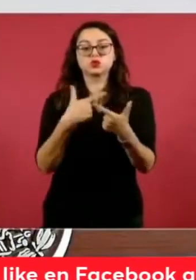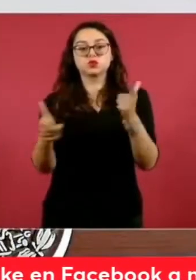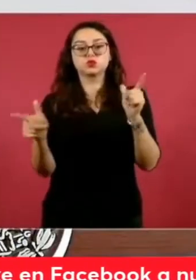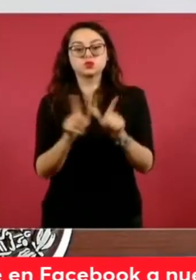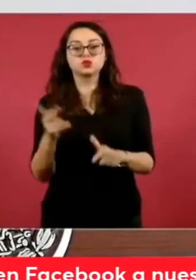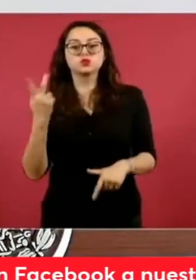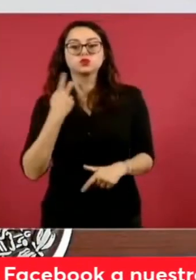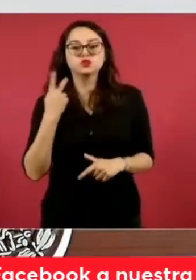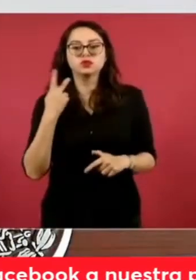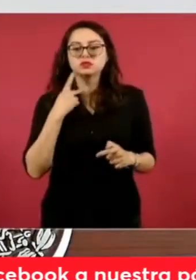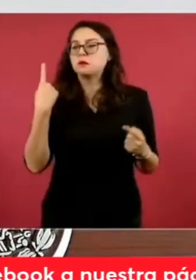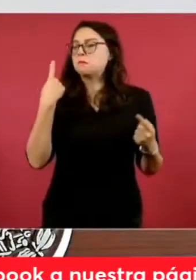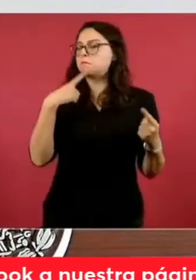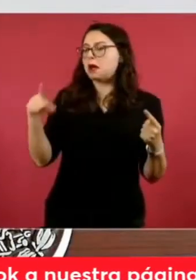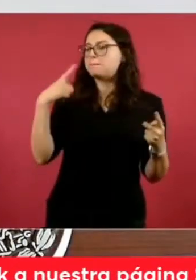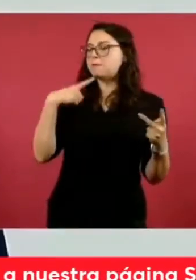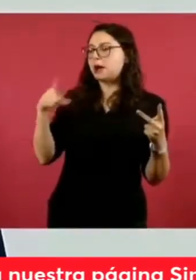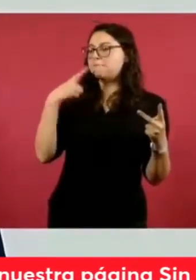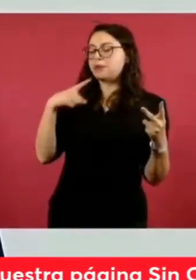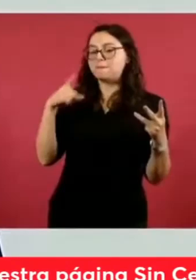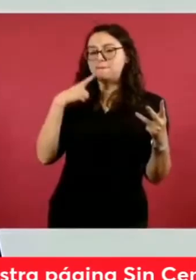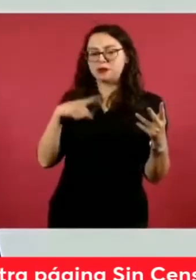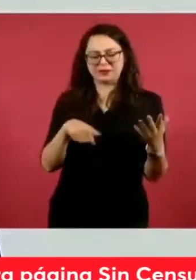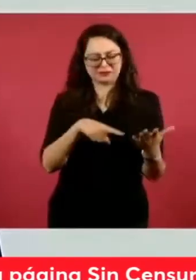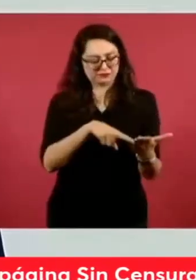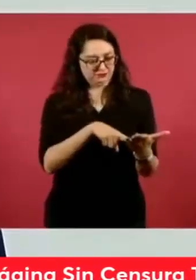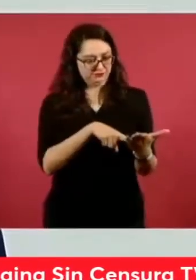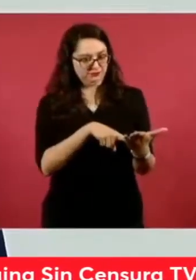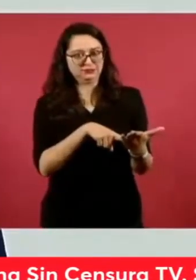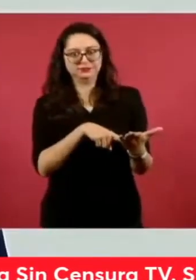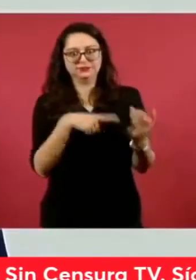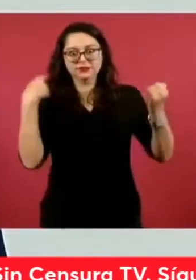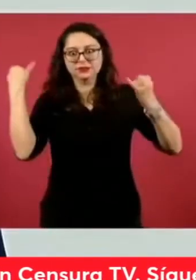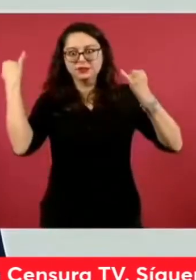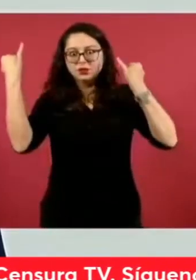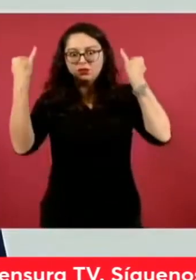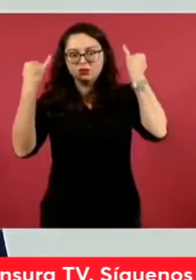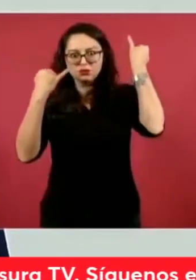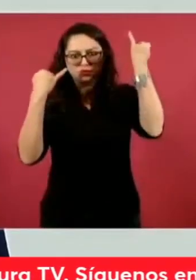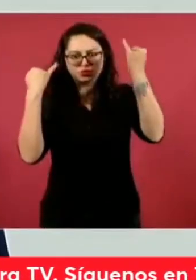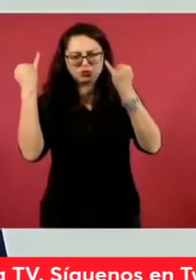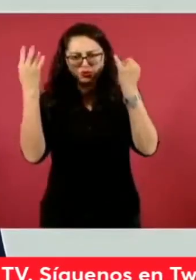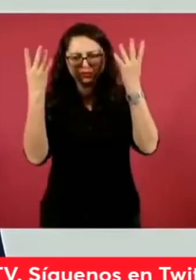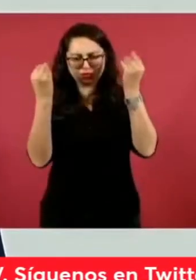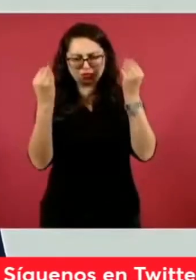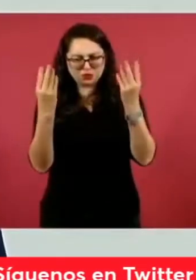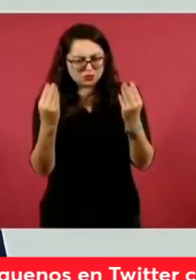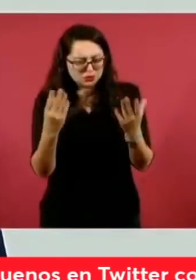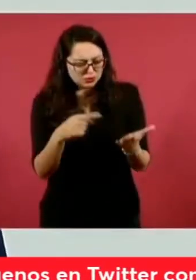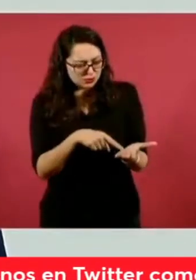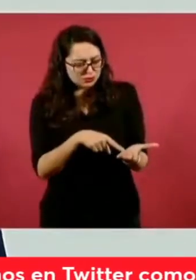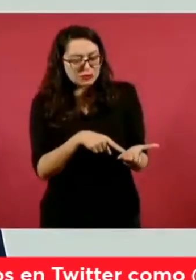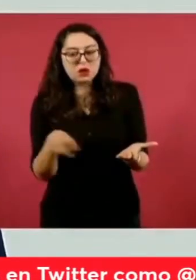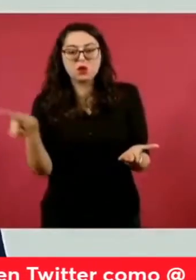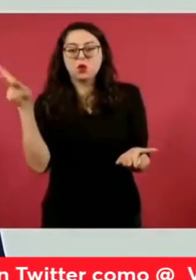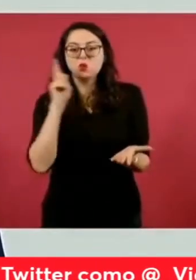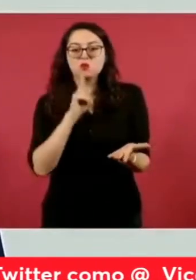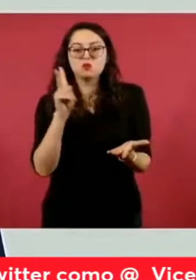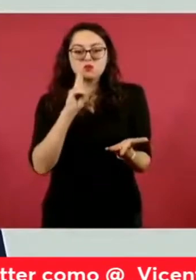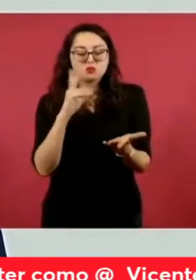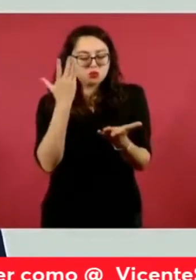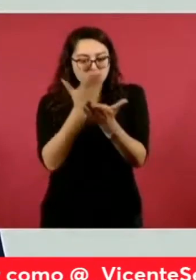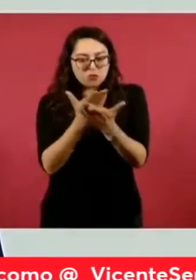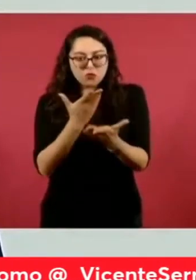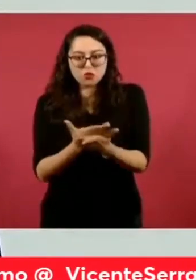políticos, se calificaron como infundados en virtud de que no acreditaron de forma alguna